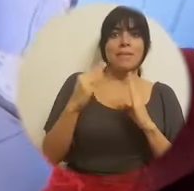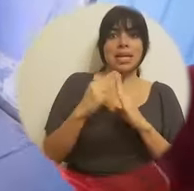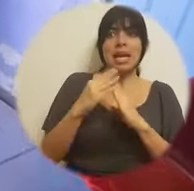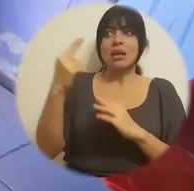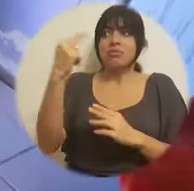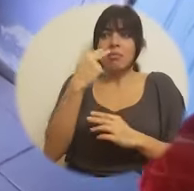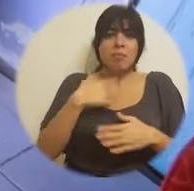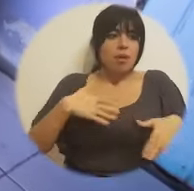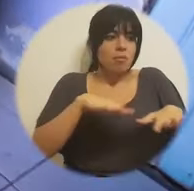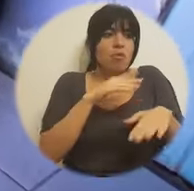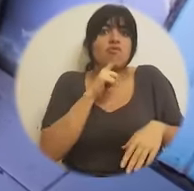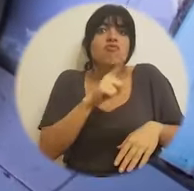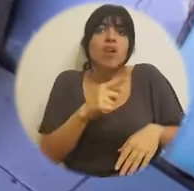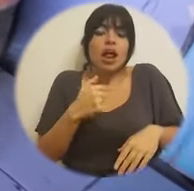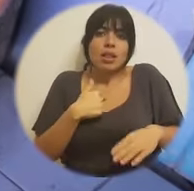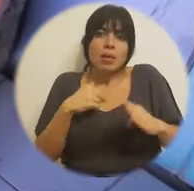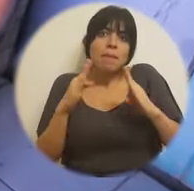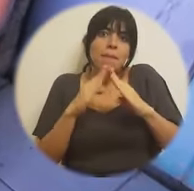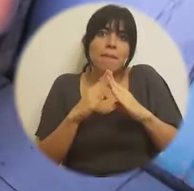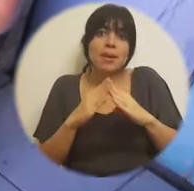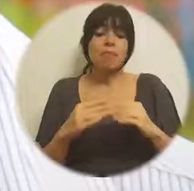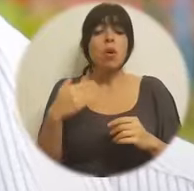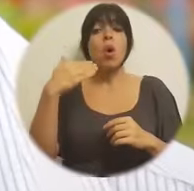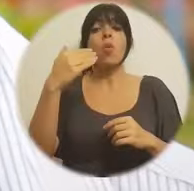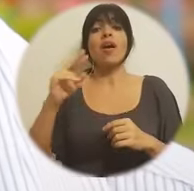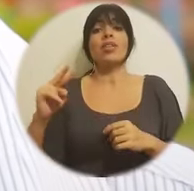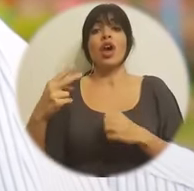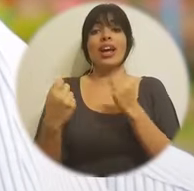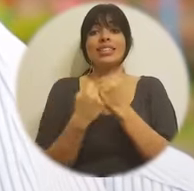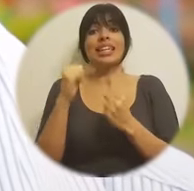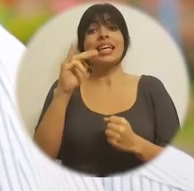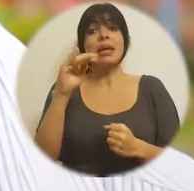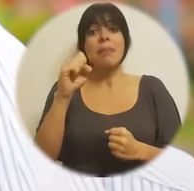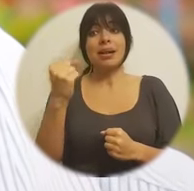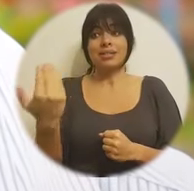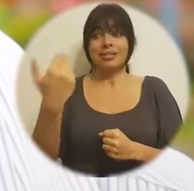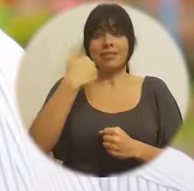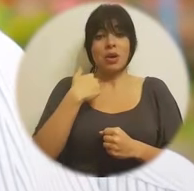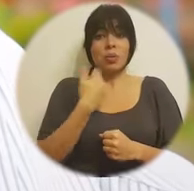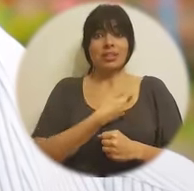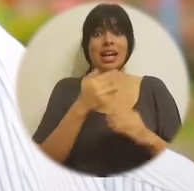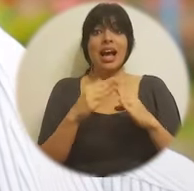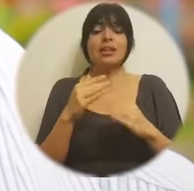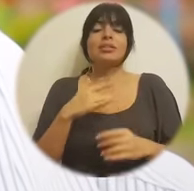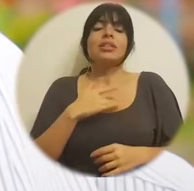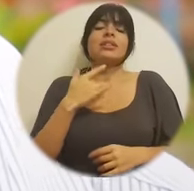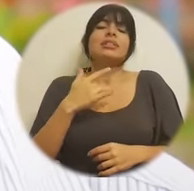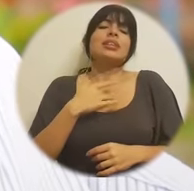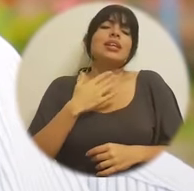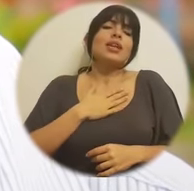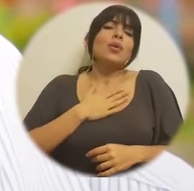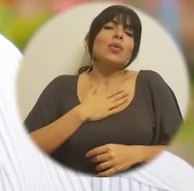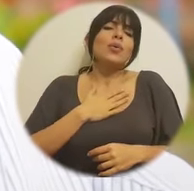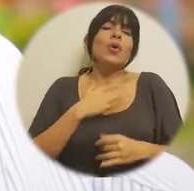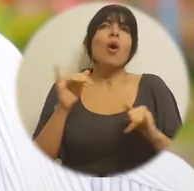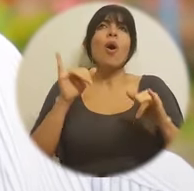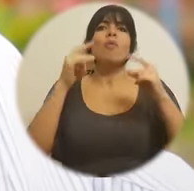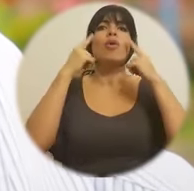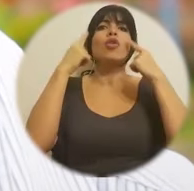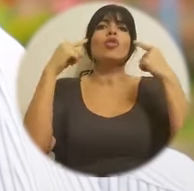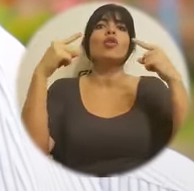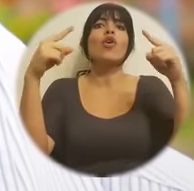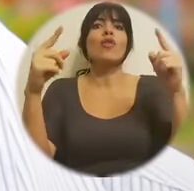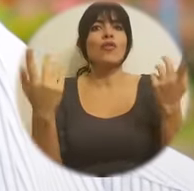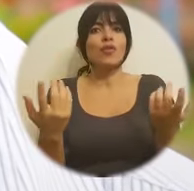la casa y ella ve la realidad de lo que uno está viviendo. Cuando el cogestor de Lima viene a nuestras casas, se siente uno que